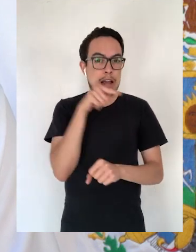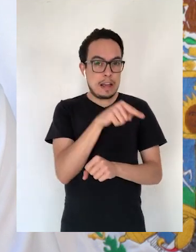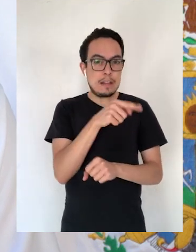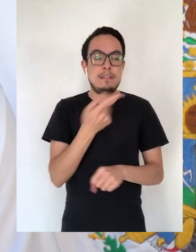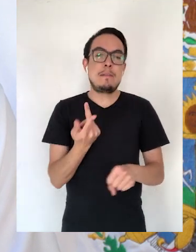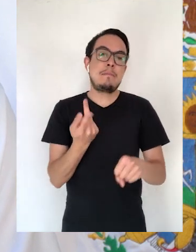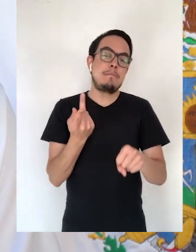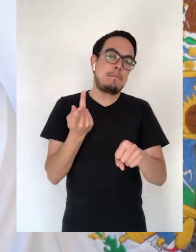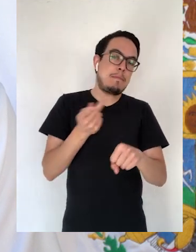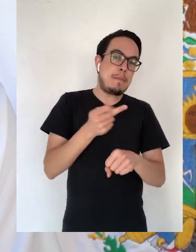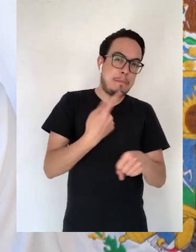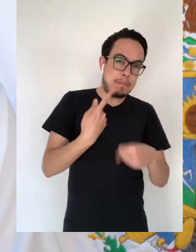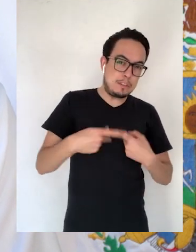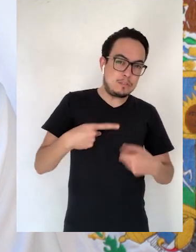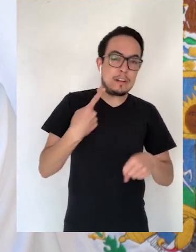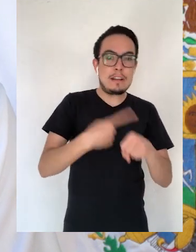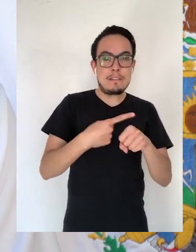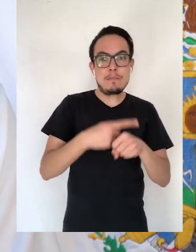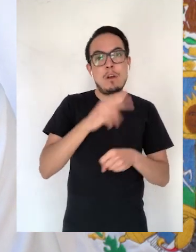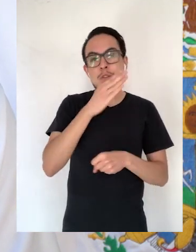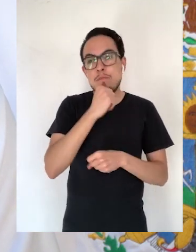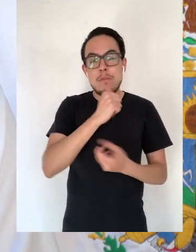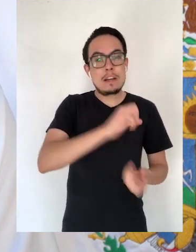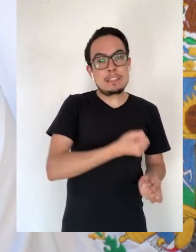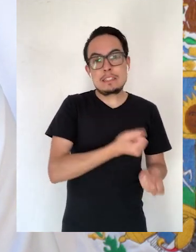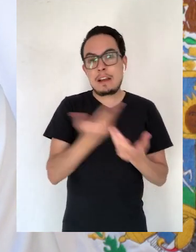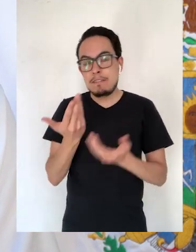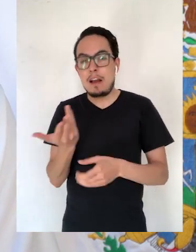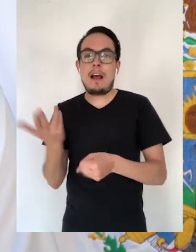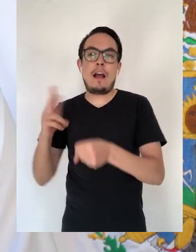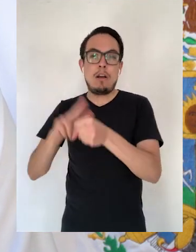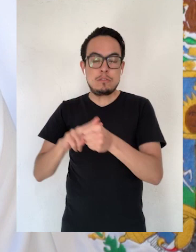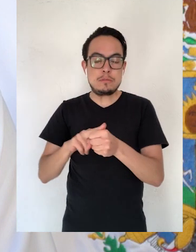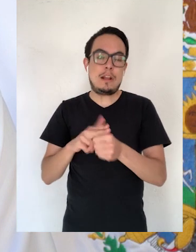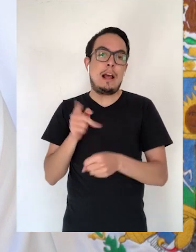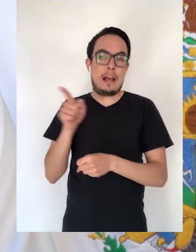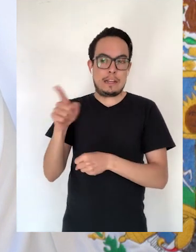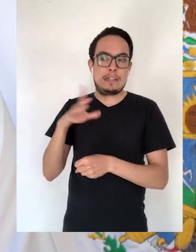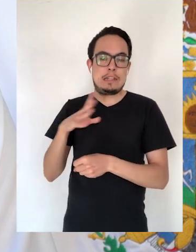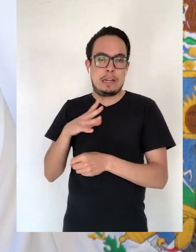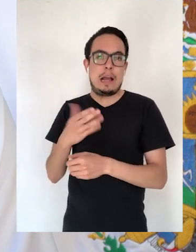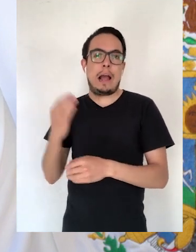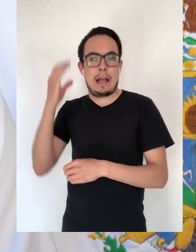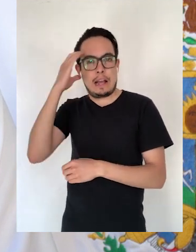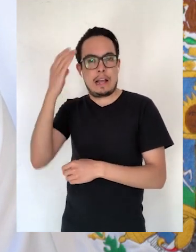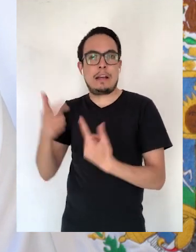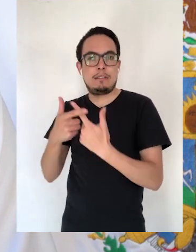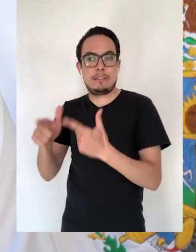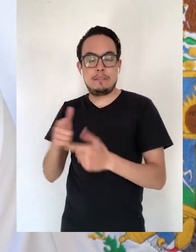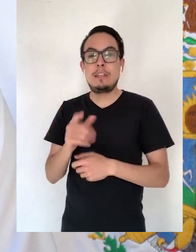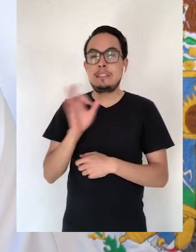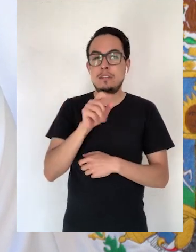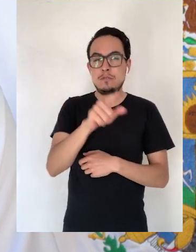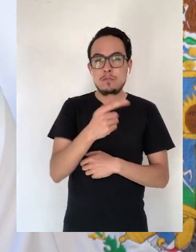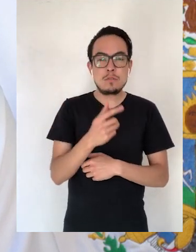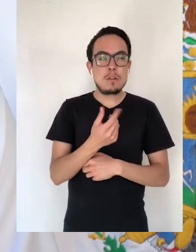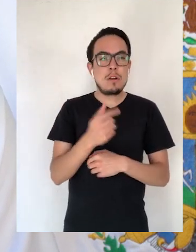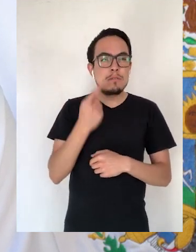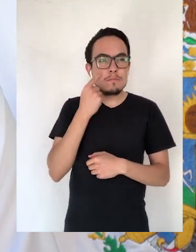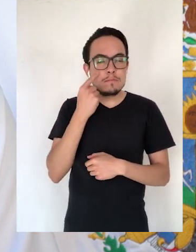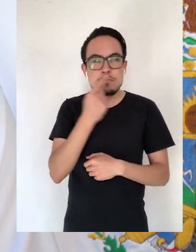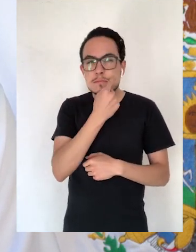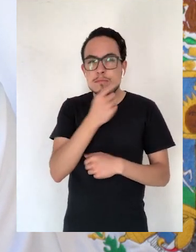la condición de un paciente hacer el traslado hacia la unidad hospitalaria en donde tenemos capacidad. De modo que no porque escuches que estamos al